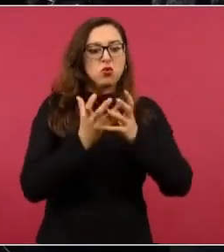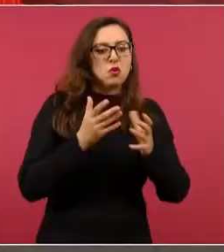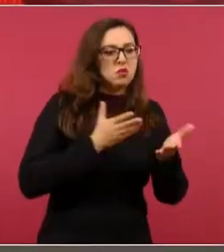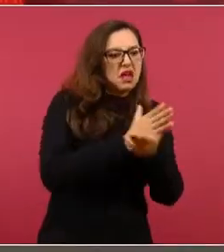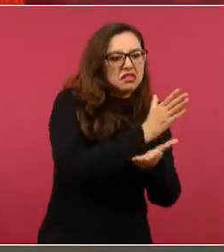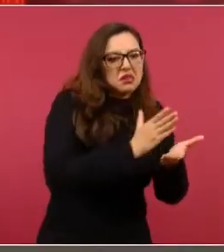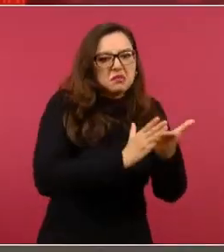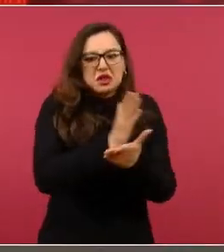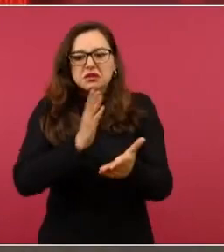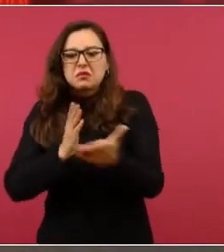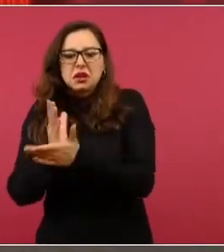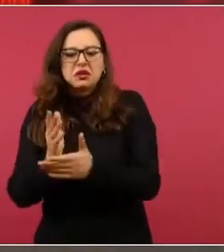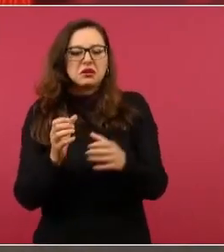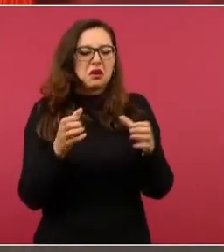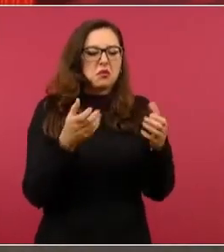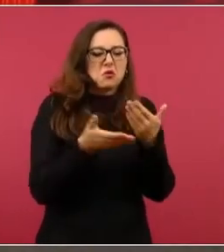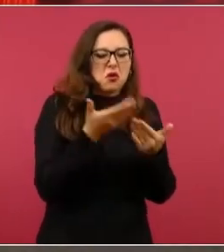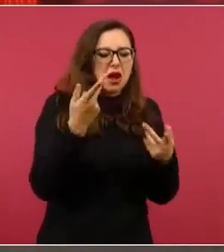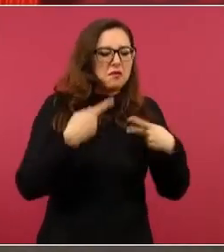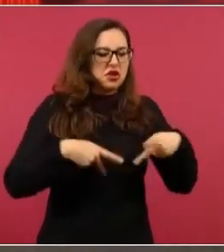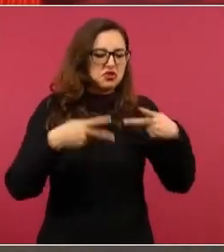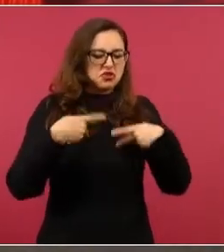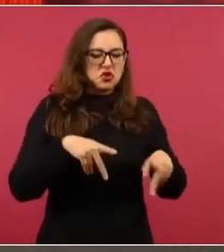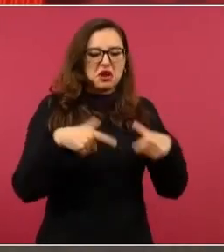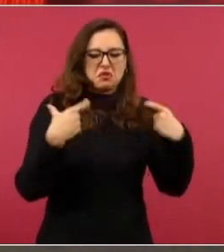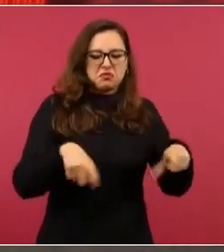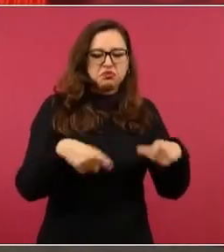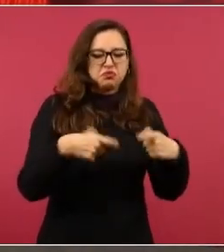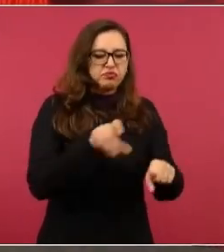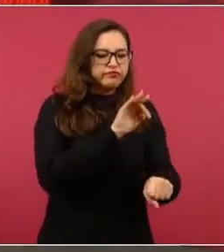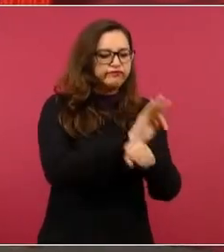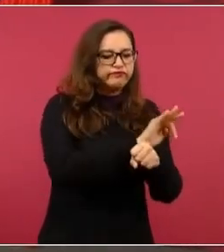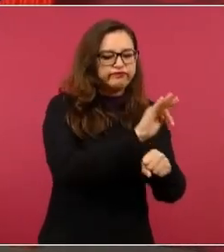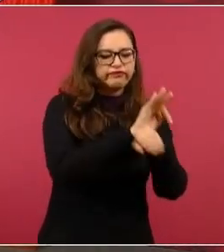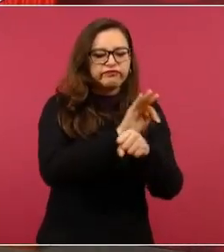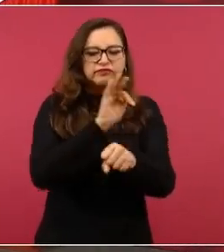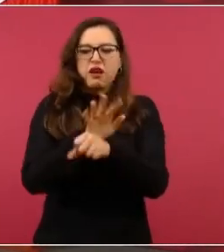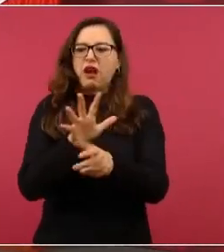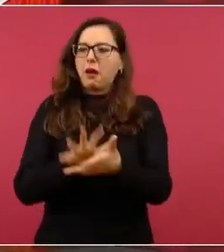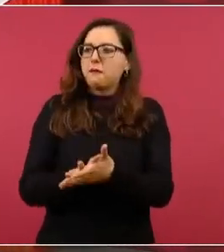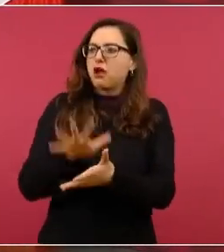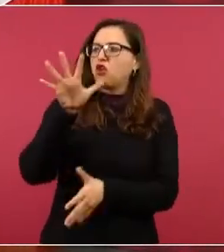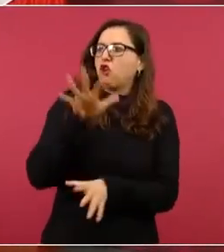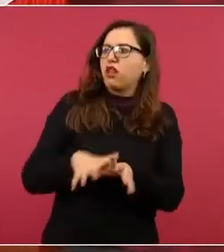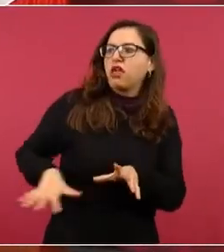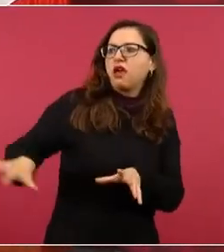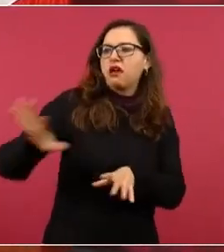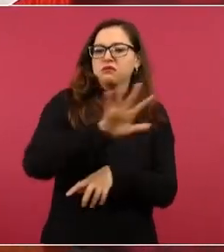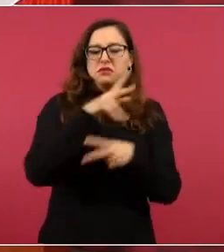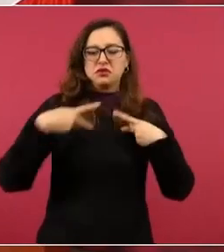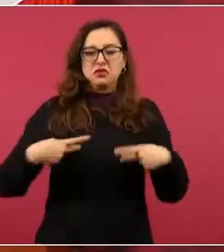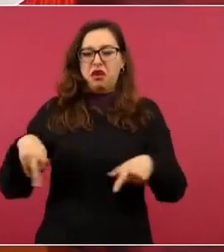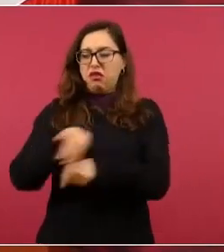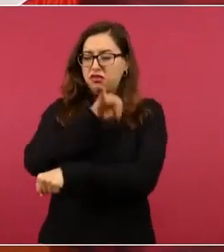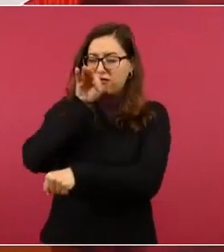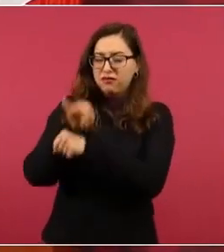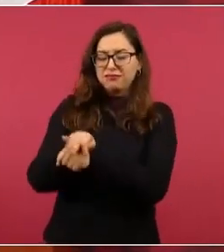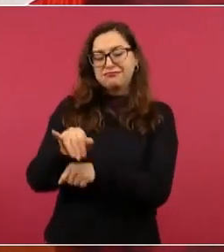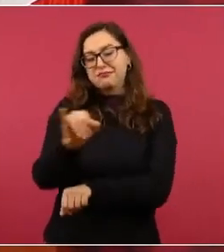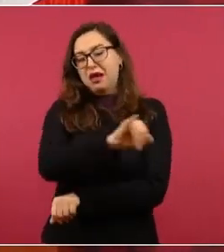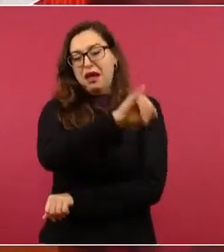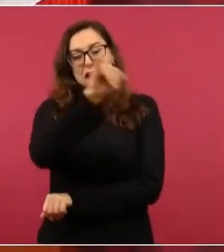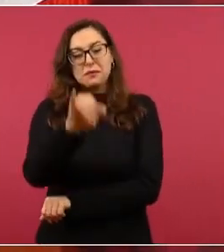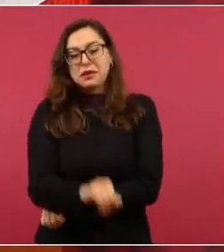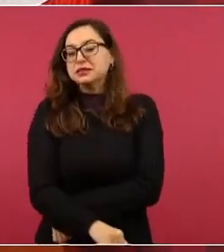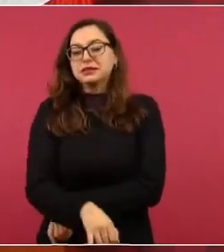nunca jamás han defendido a los